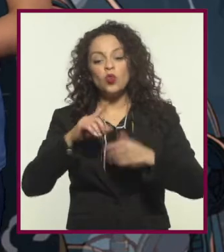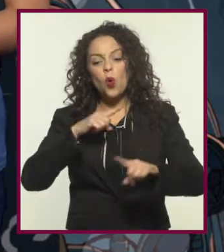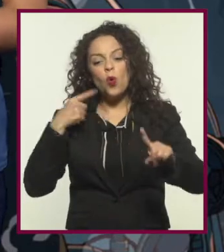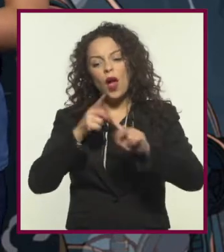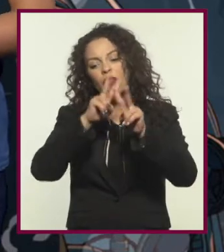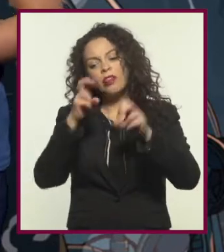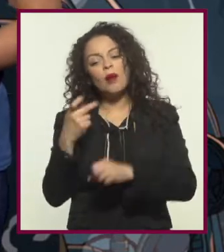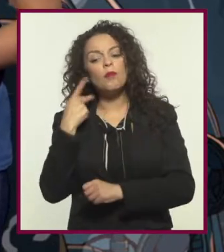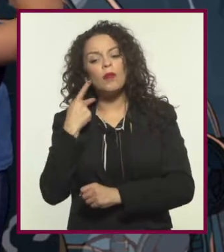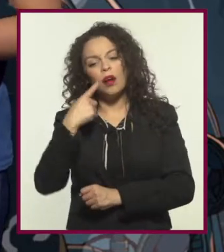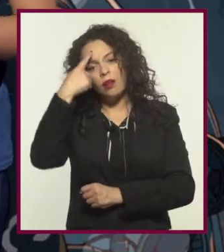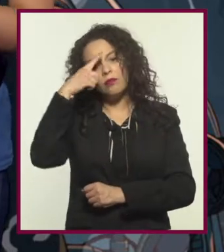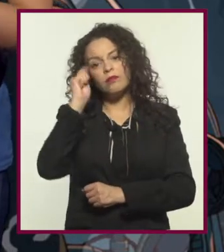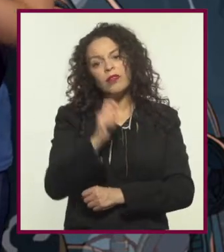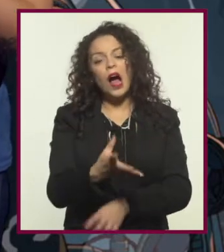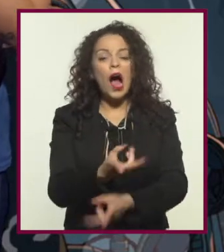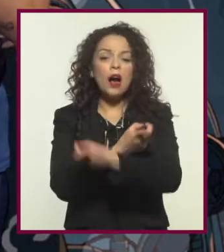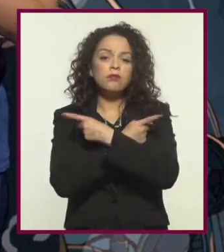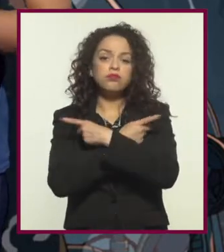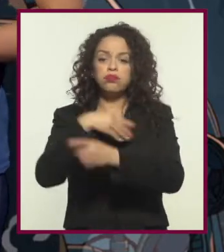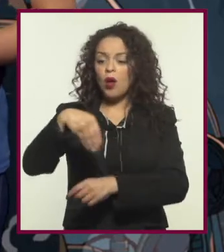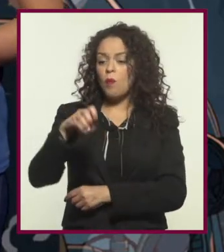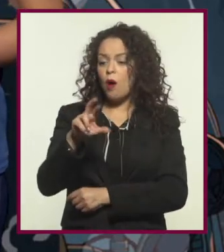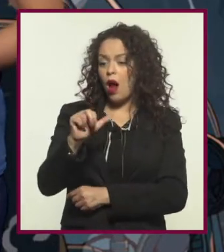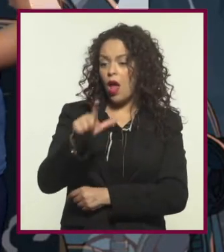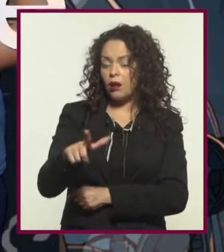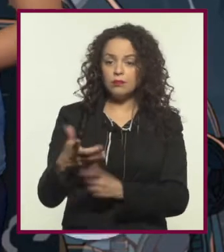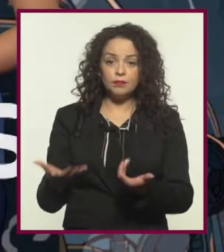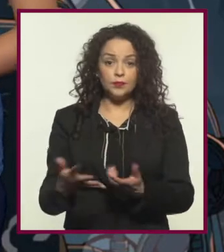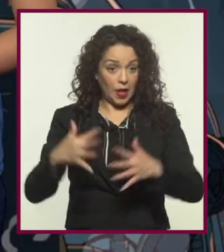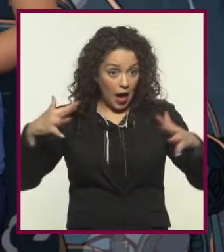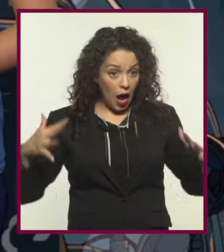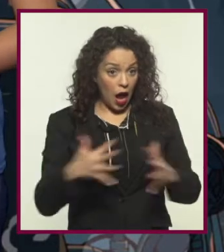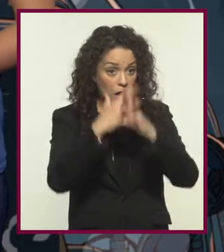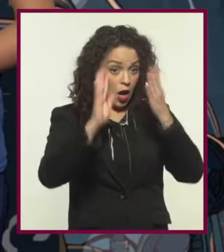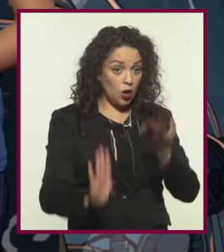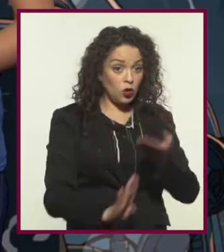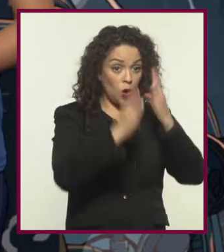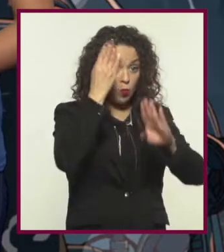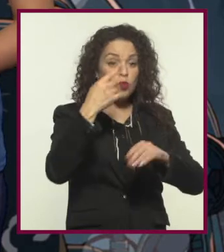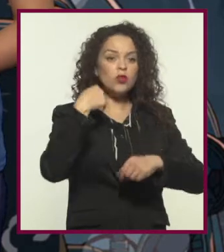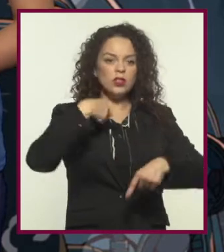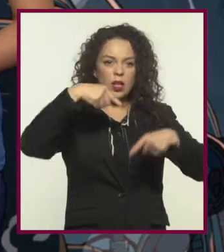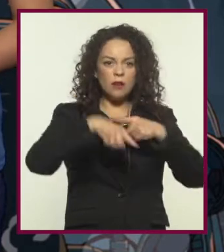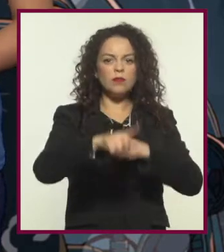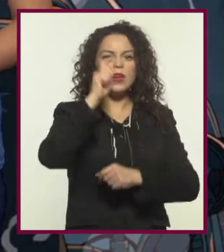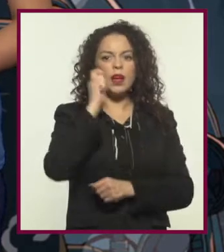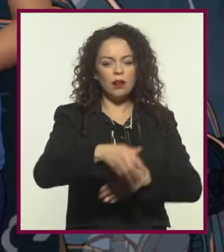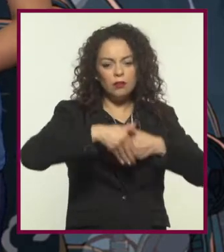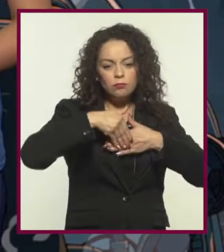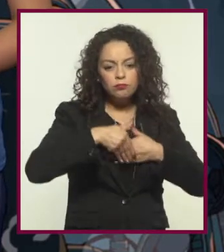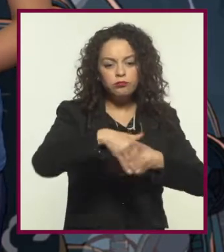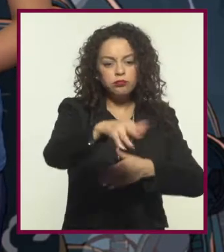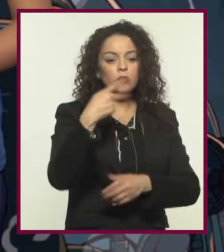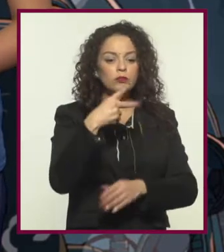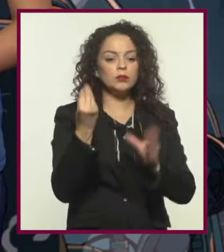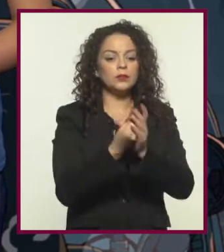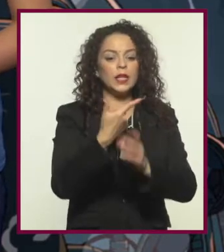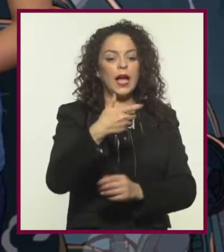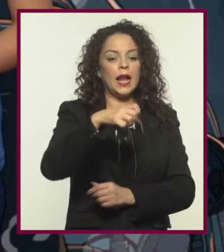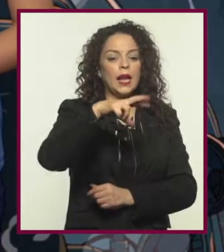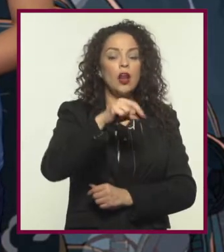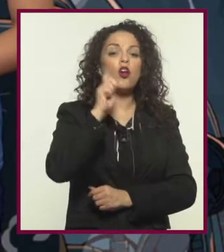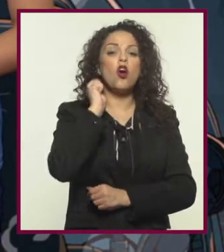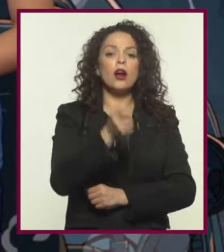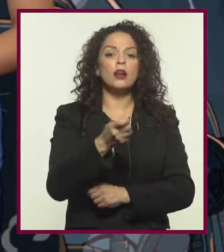doctrina política con un objetivo moralizador. Con la guerra de los mundos, inició una tendencia que se hizo recurrente en este